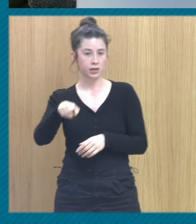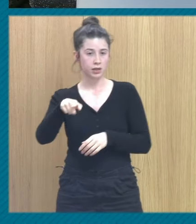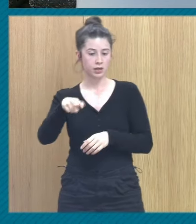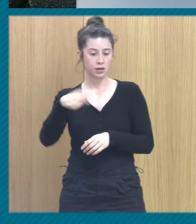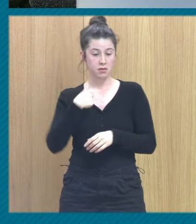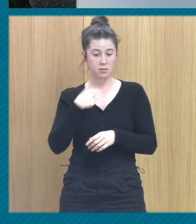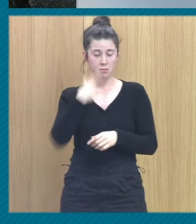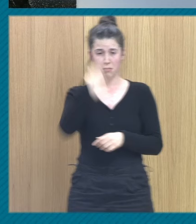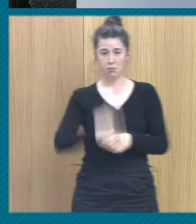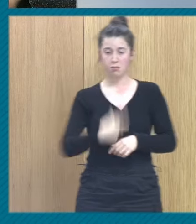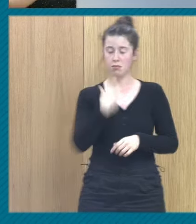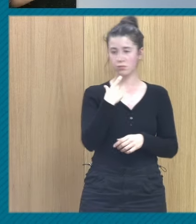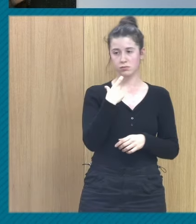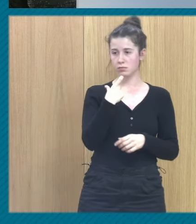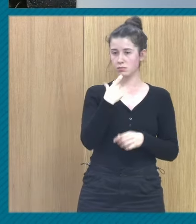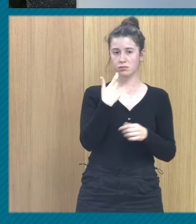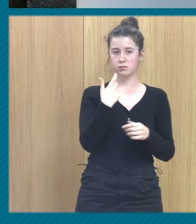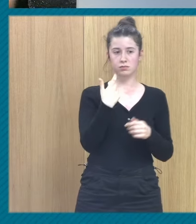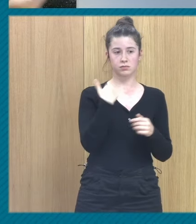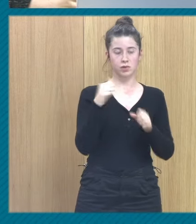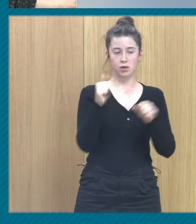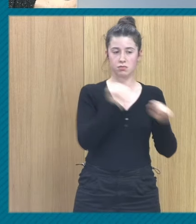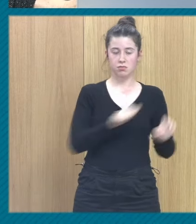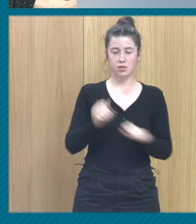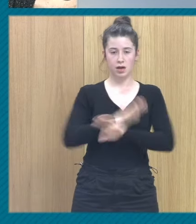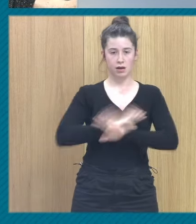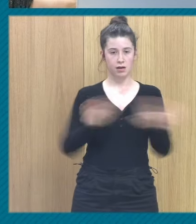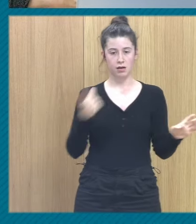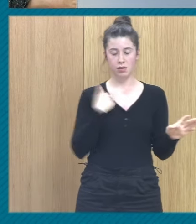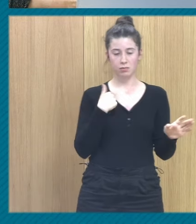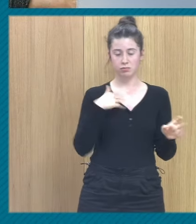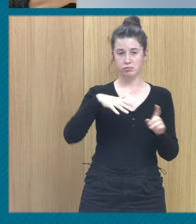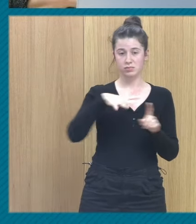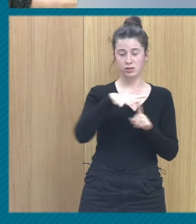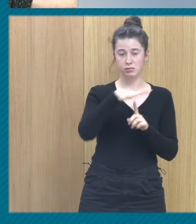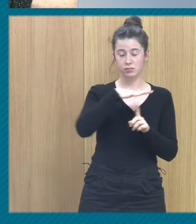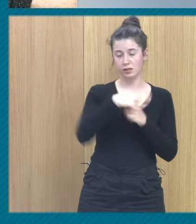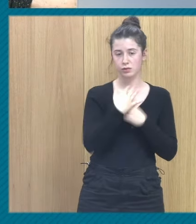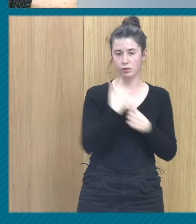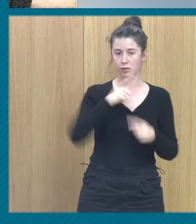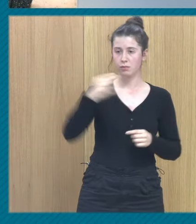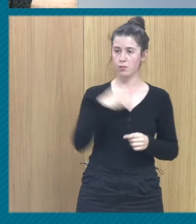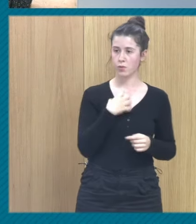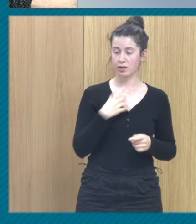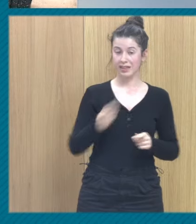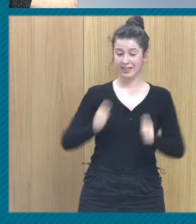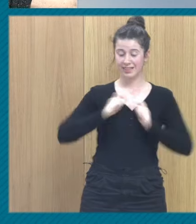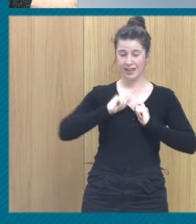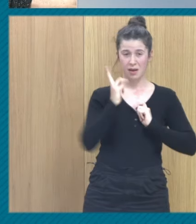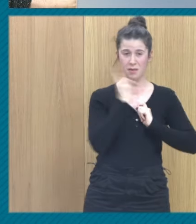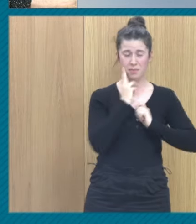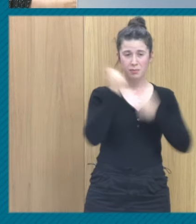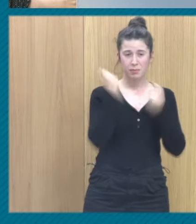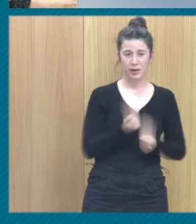indefensión es decir me quedo sin ninguna posibilidad de salir de donde estoy eso me produce tal pánico que genero la